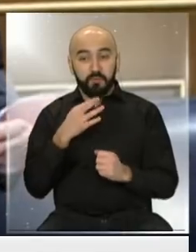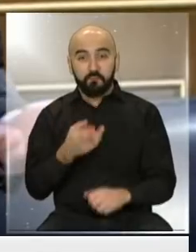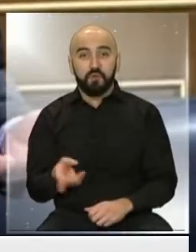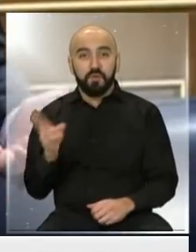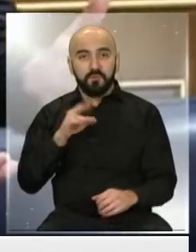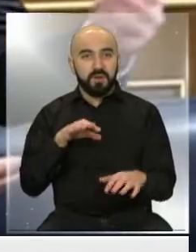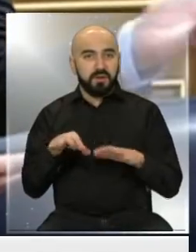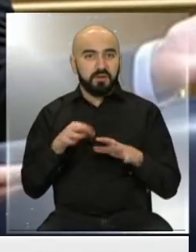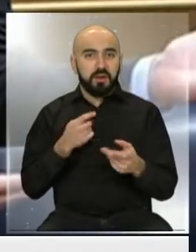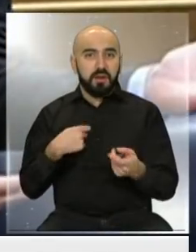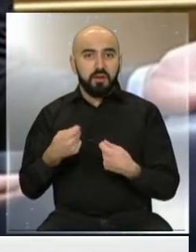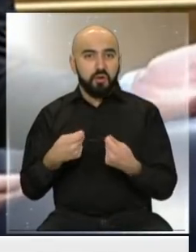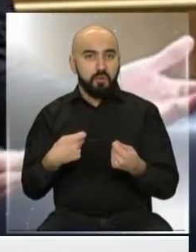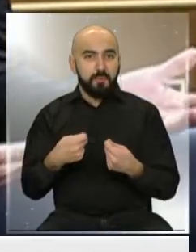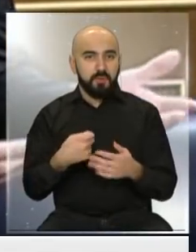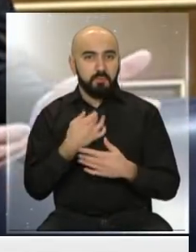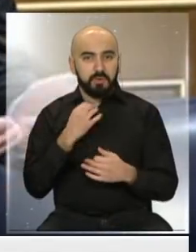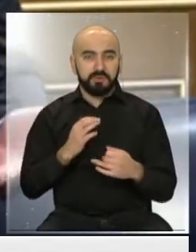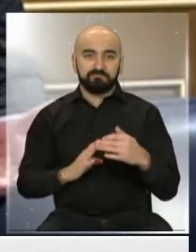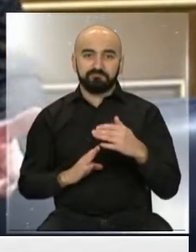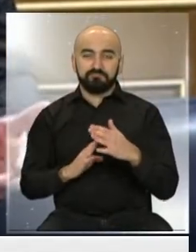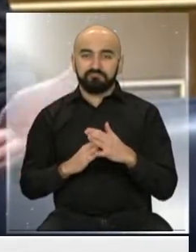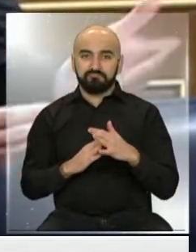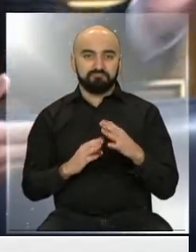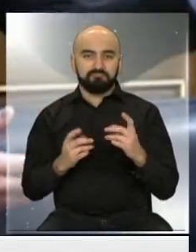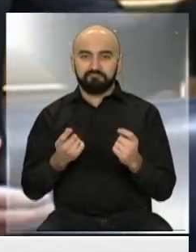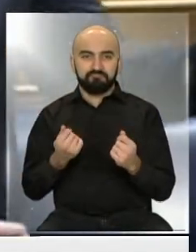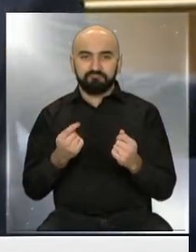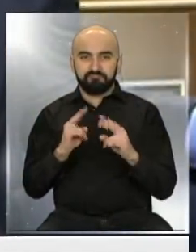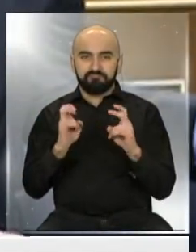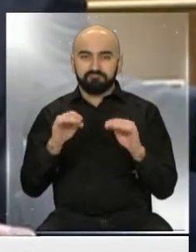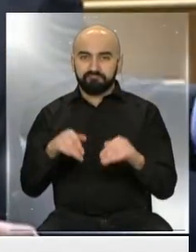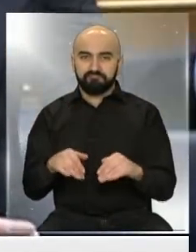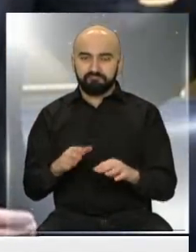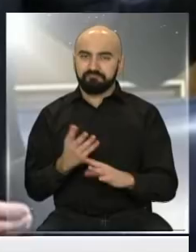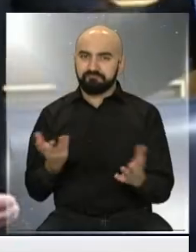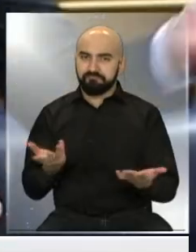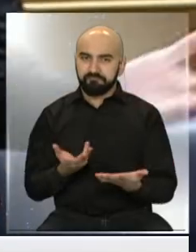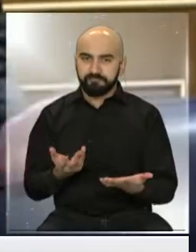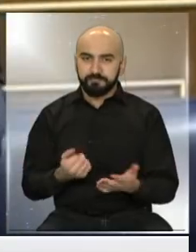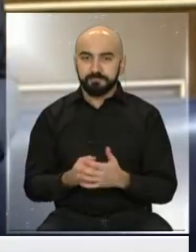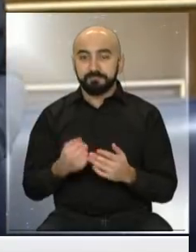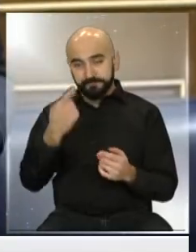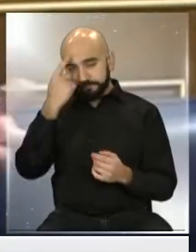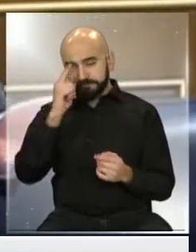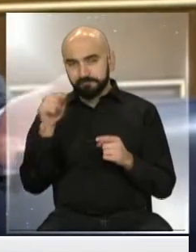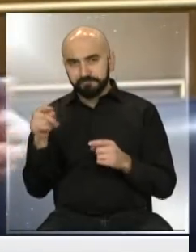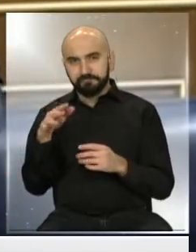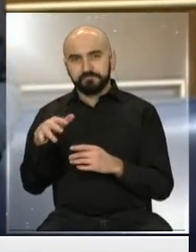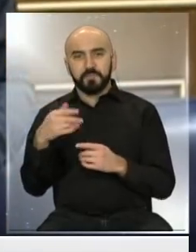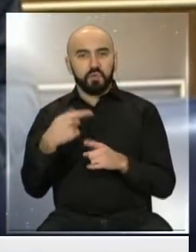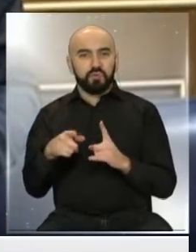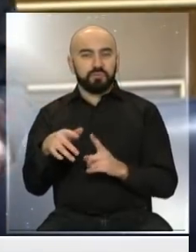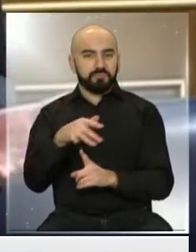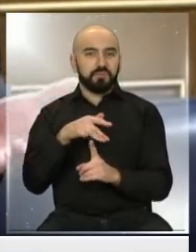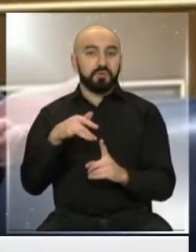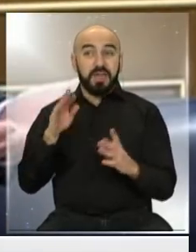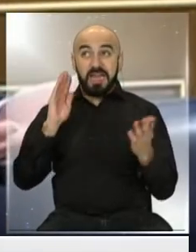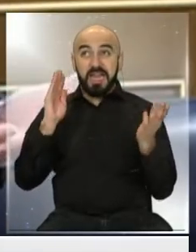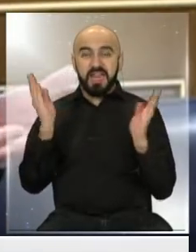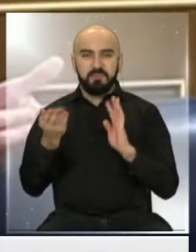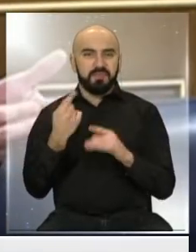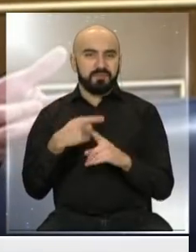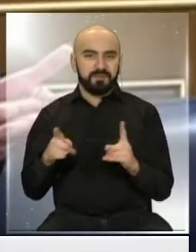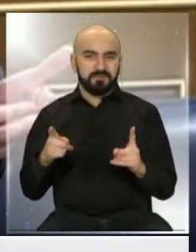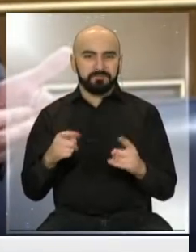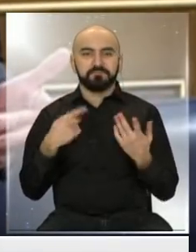económica, porque evidentemente la recesión va a ser brutal. Exacto. Pero ellos están en otros climas, como dices tú. Echando el verano. Por eso estamos viendo bien